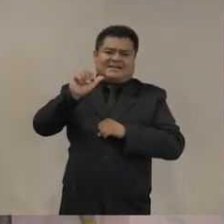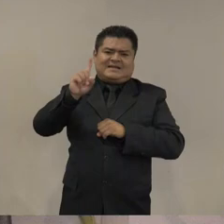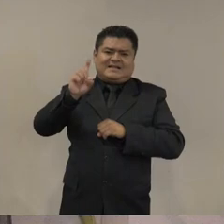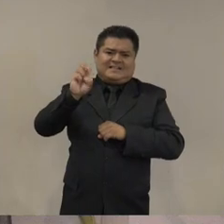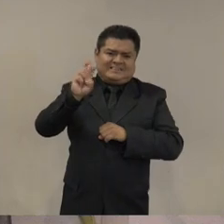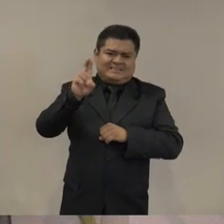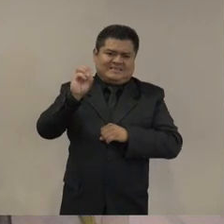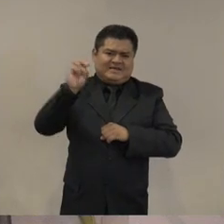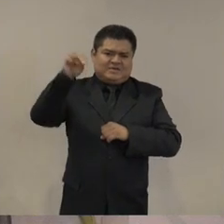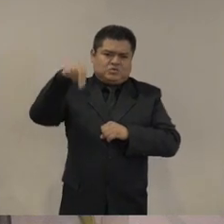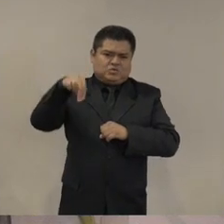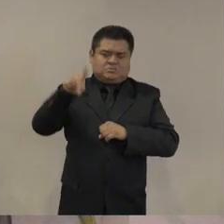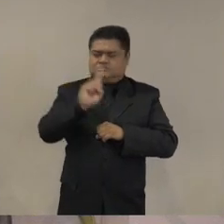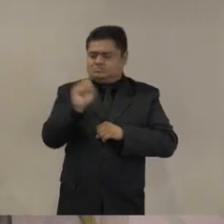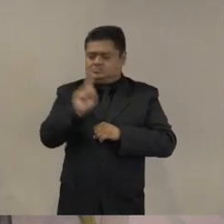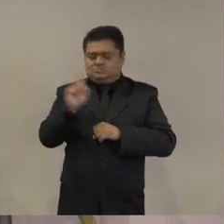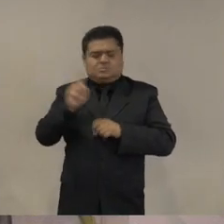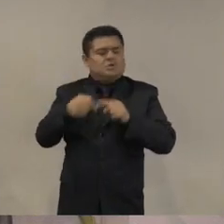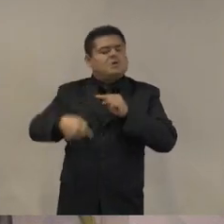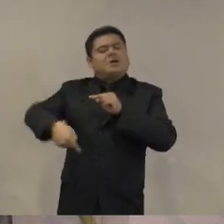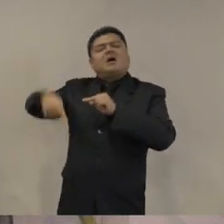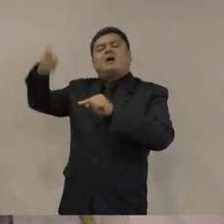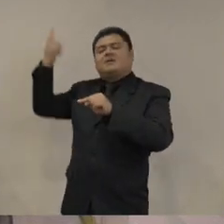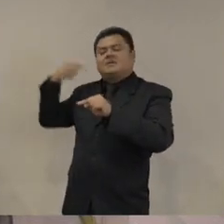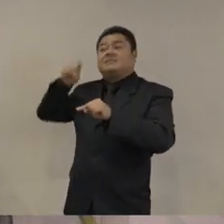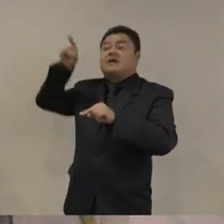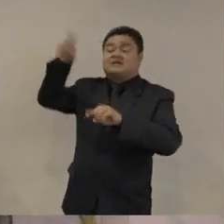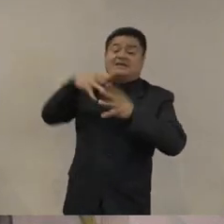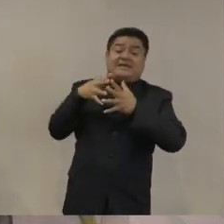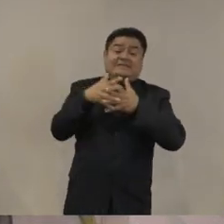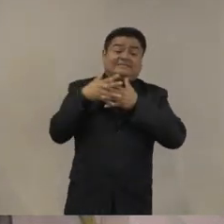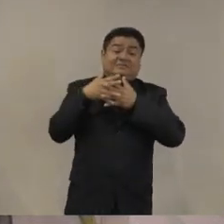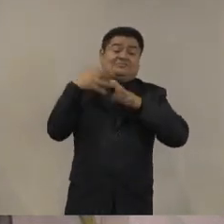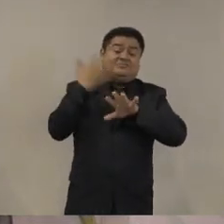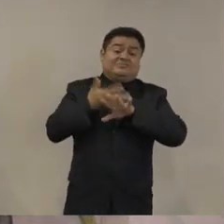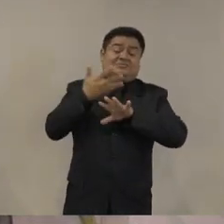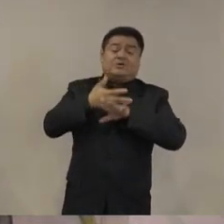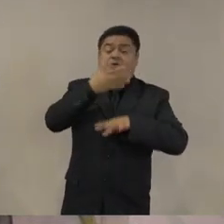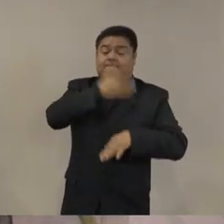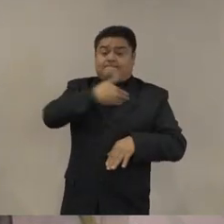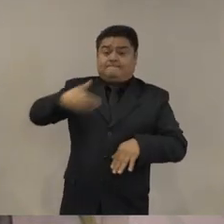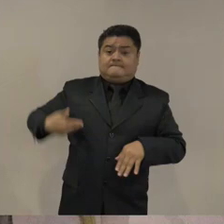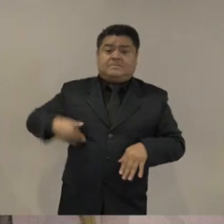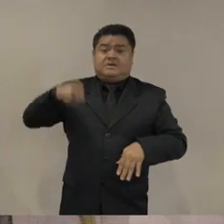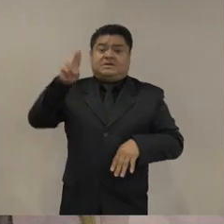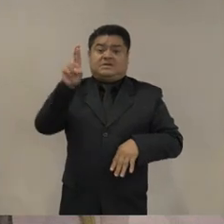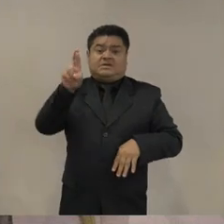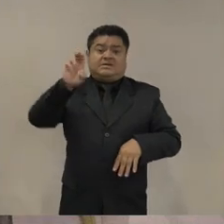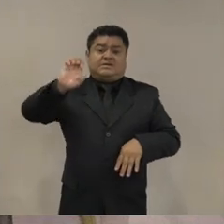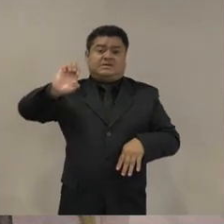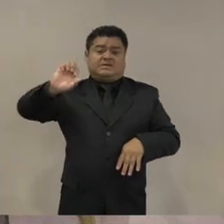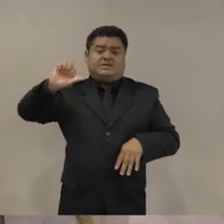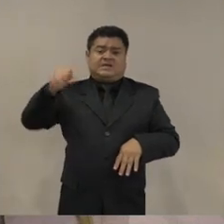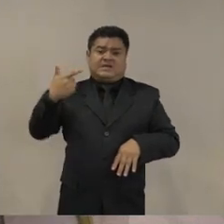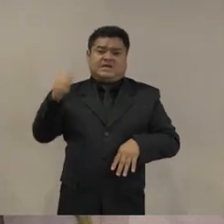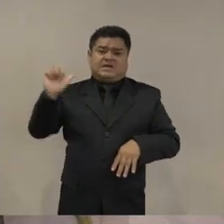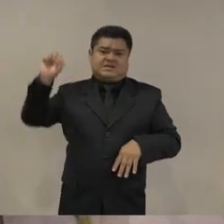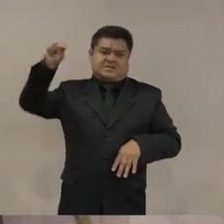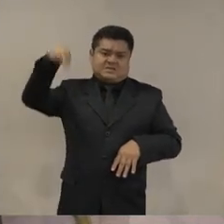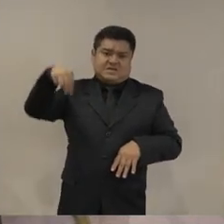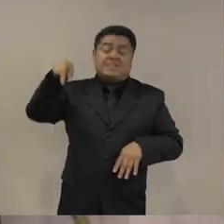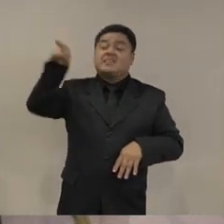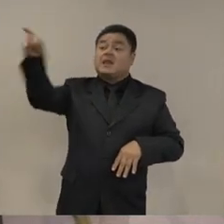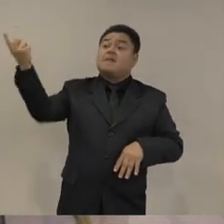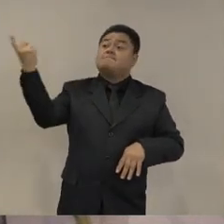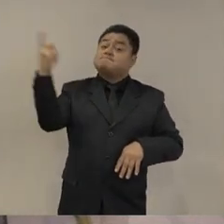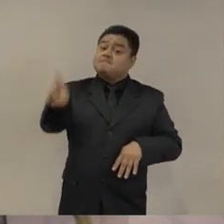por el presidente Reagan allana el camino para la intervención de las fuerzas armadas en tareas de seguridad pública sin ese dato